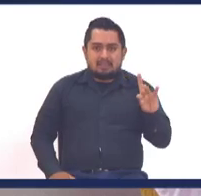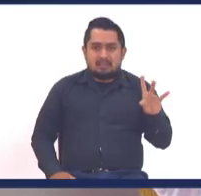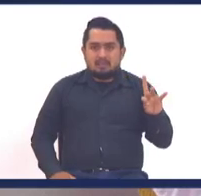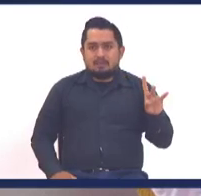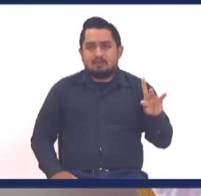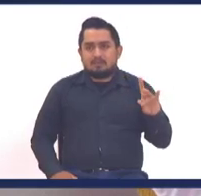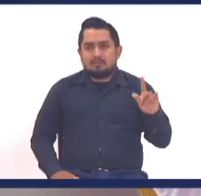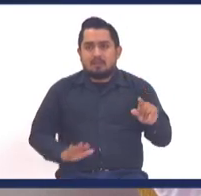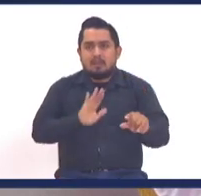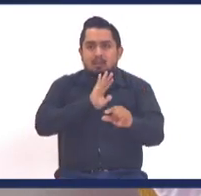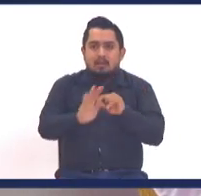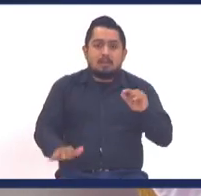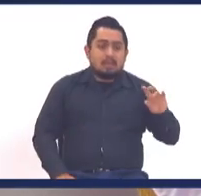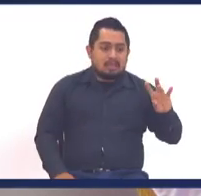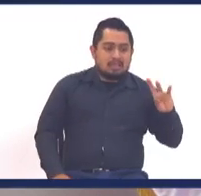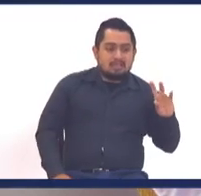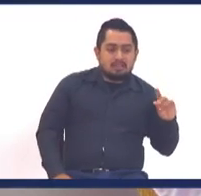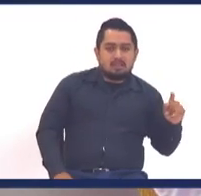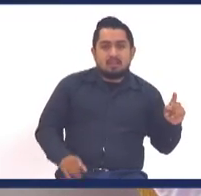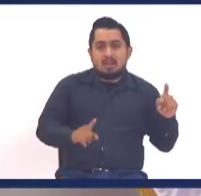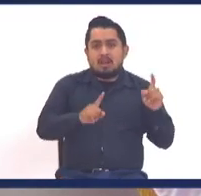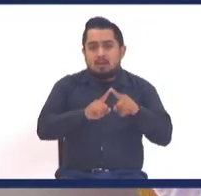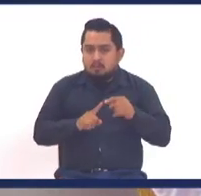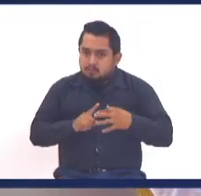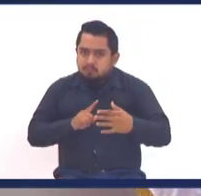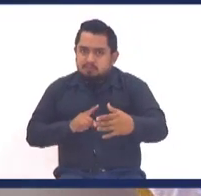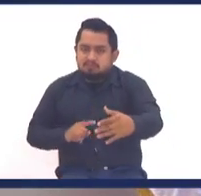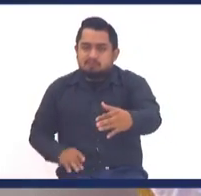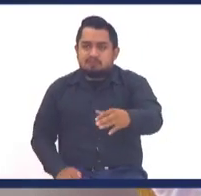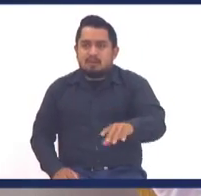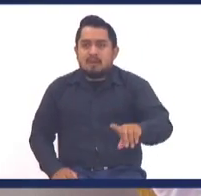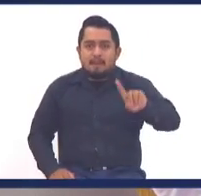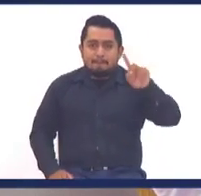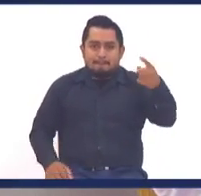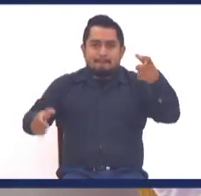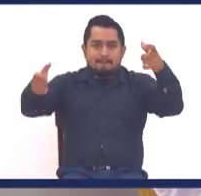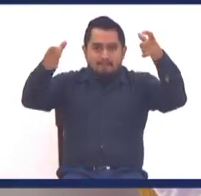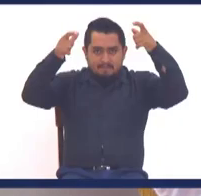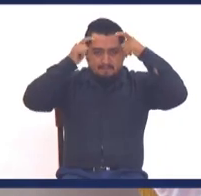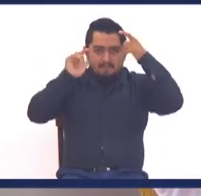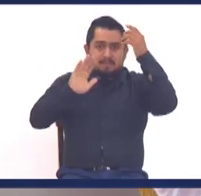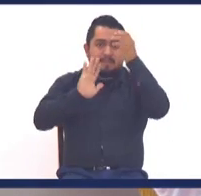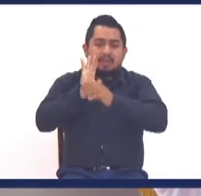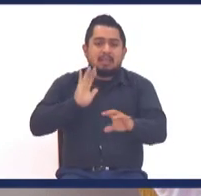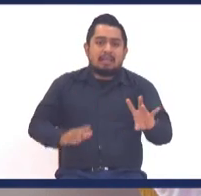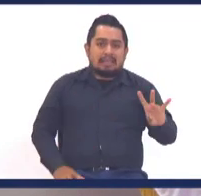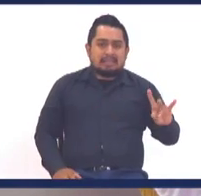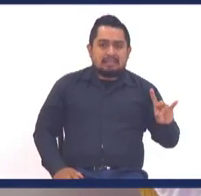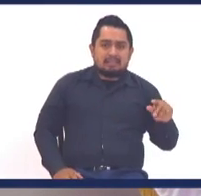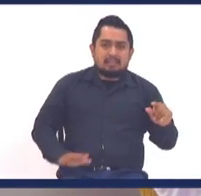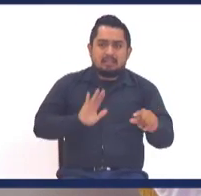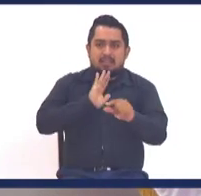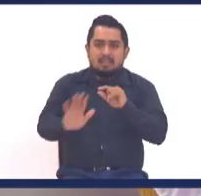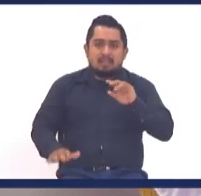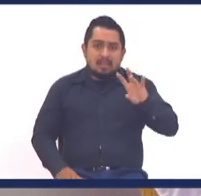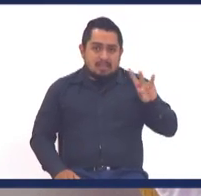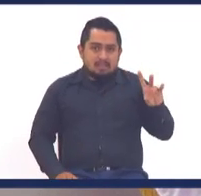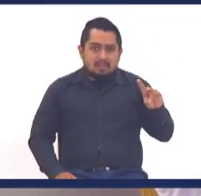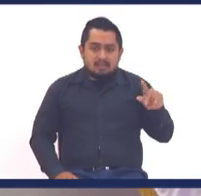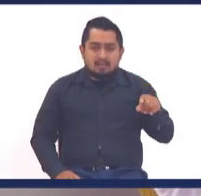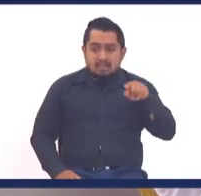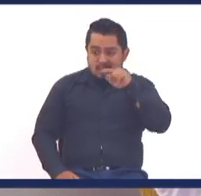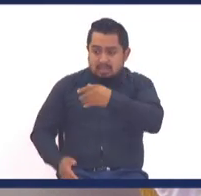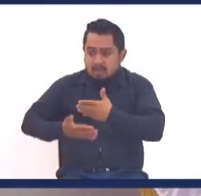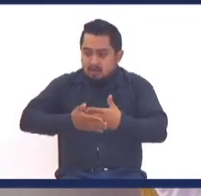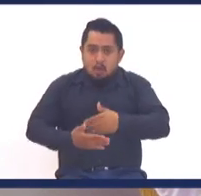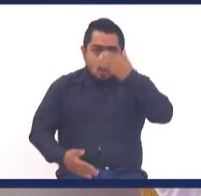por cierto, versículo 17 en adelante. Reyes, primer libro de Reyes 17, 17. Es el hijo de una viuda